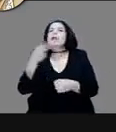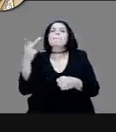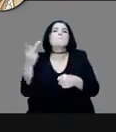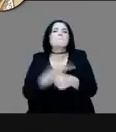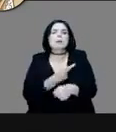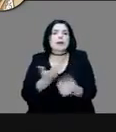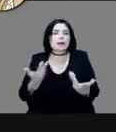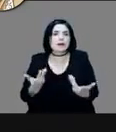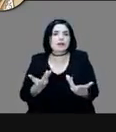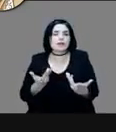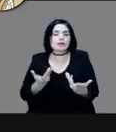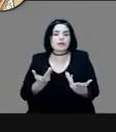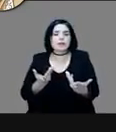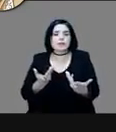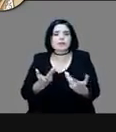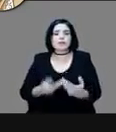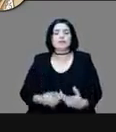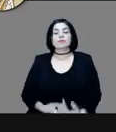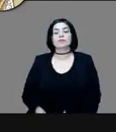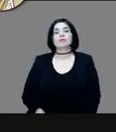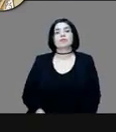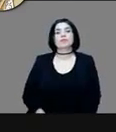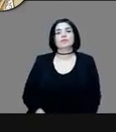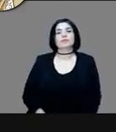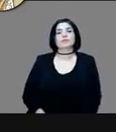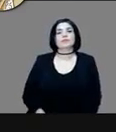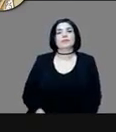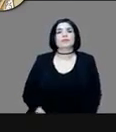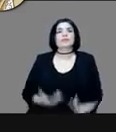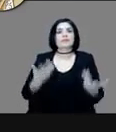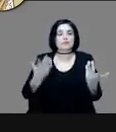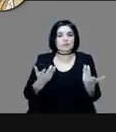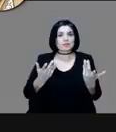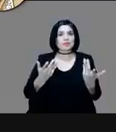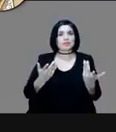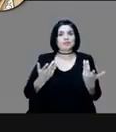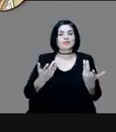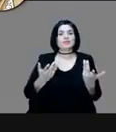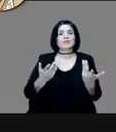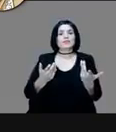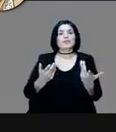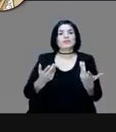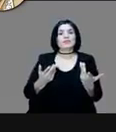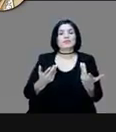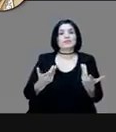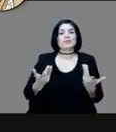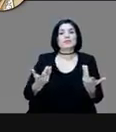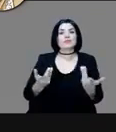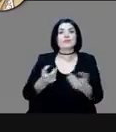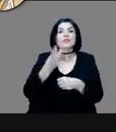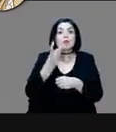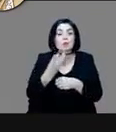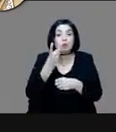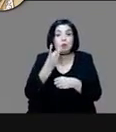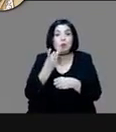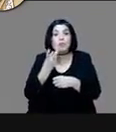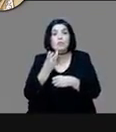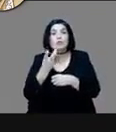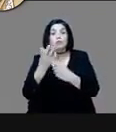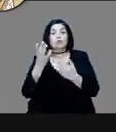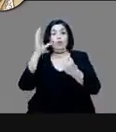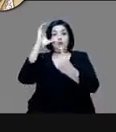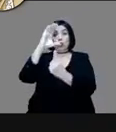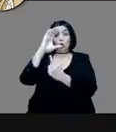aspecto, Cortés va a detener al señor de Tlatelolco. Recuerden que